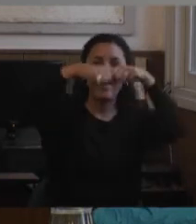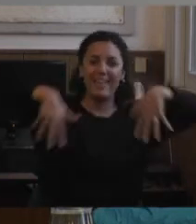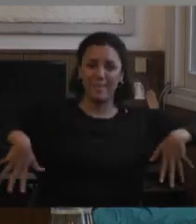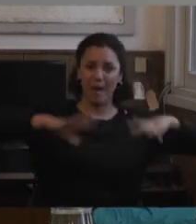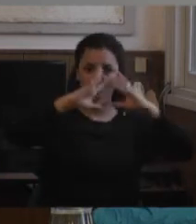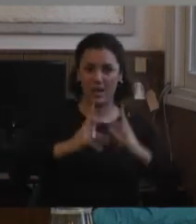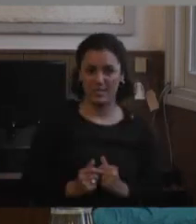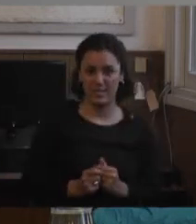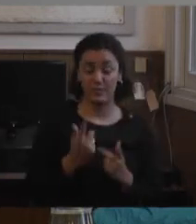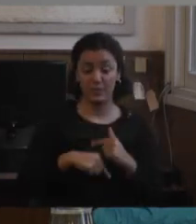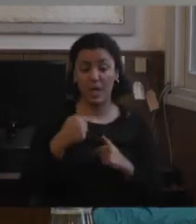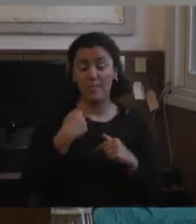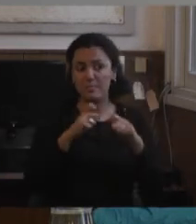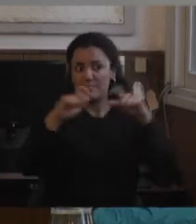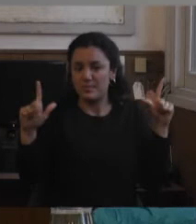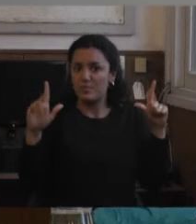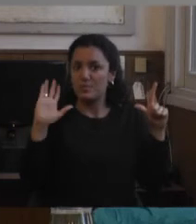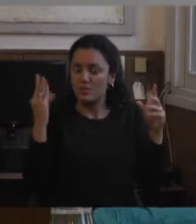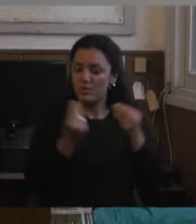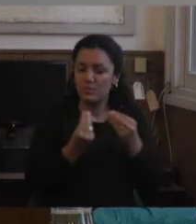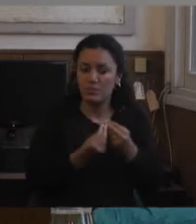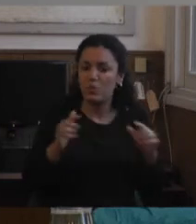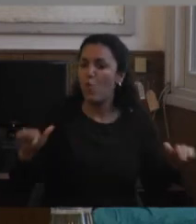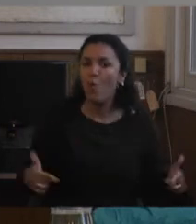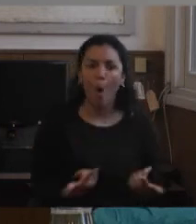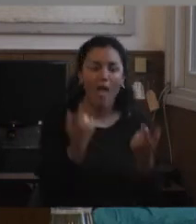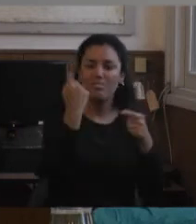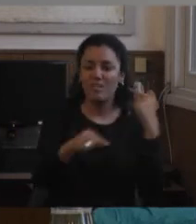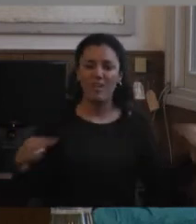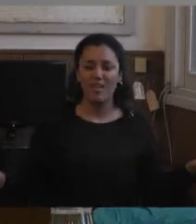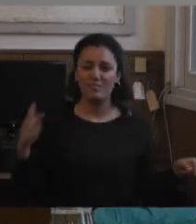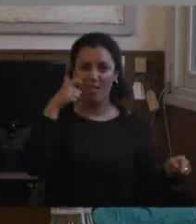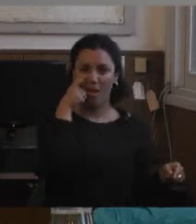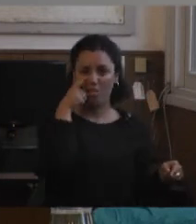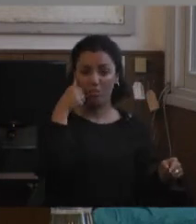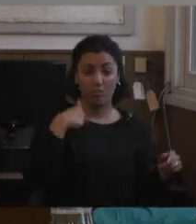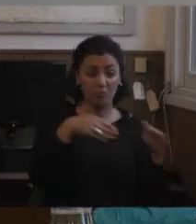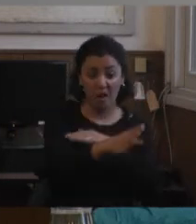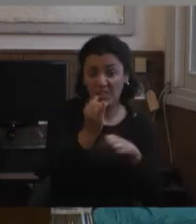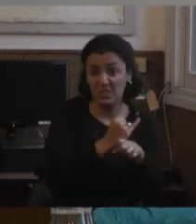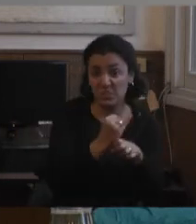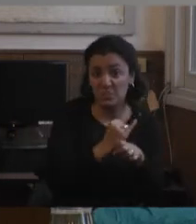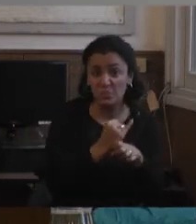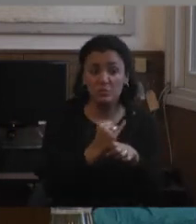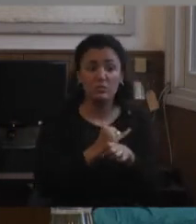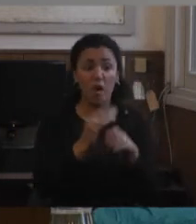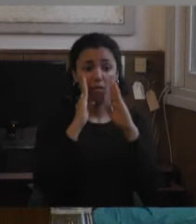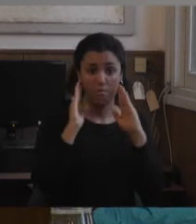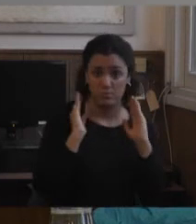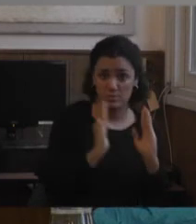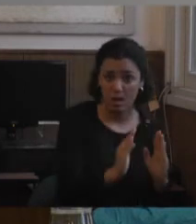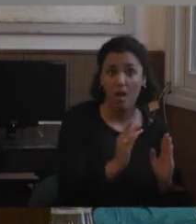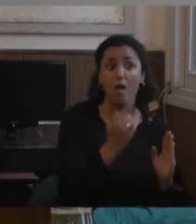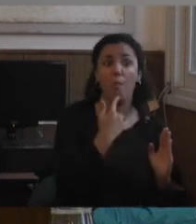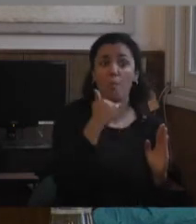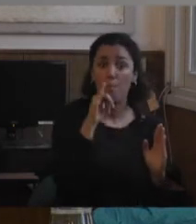lo que más me llamó la atención era que parecía que no había diferencia etaria, que vos ibas a una institución dedicada, por ejemplo,